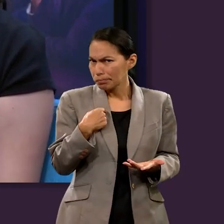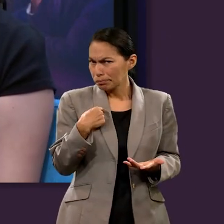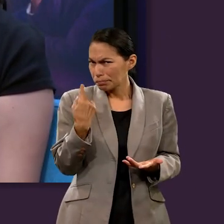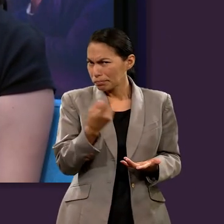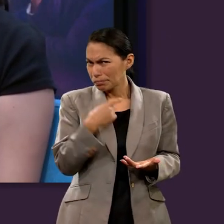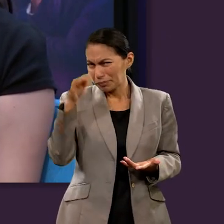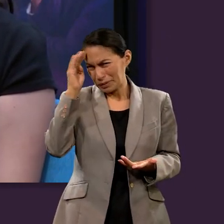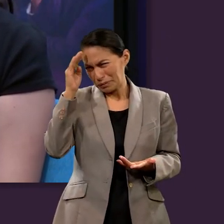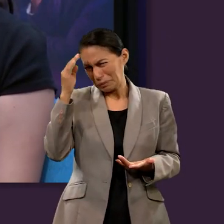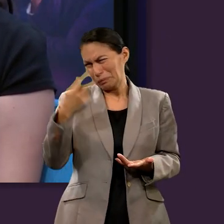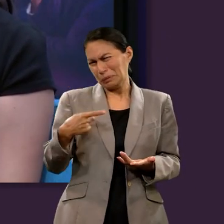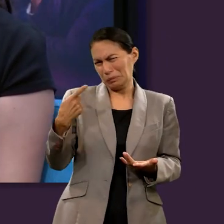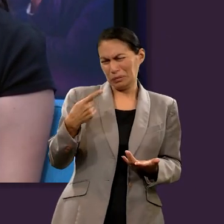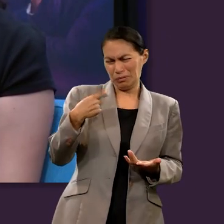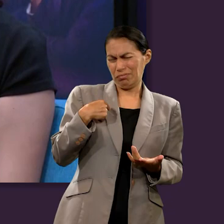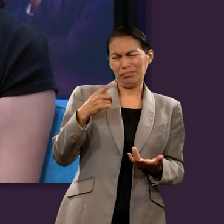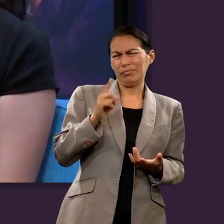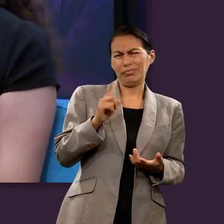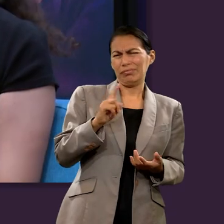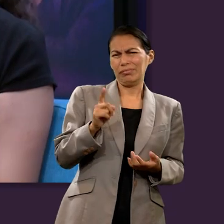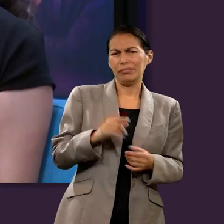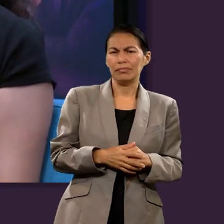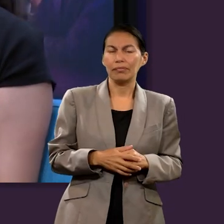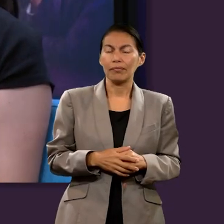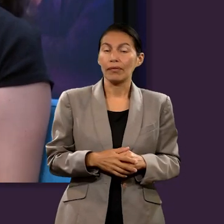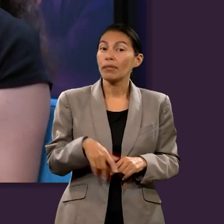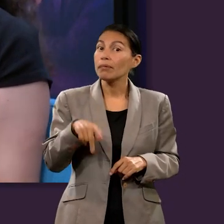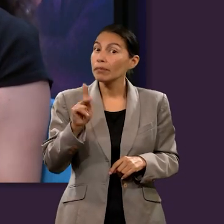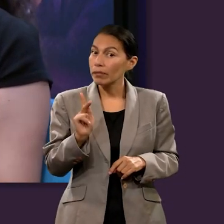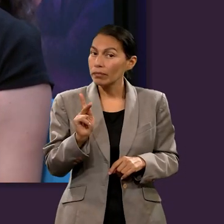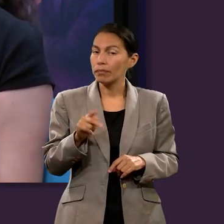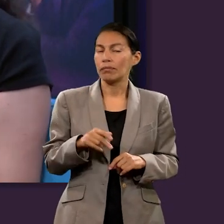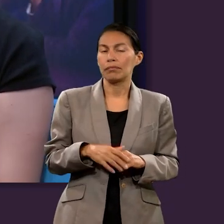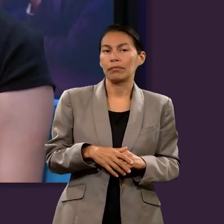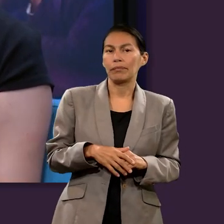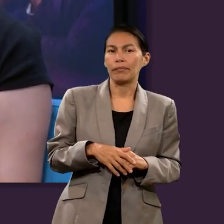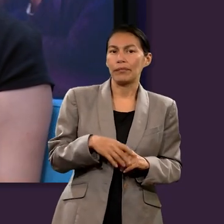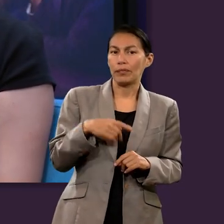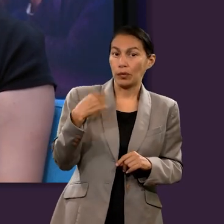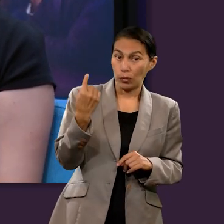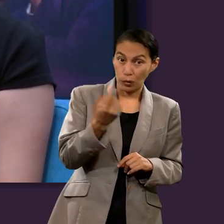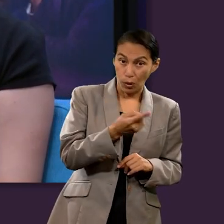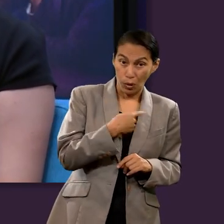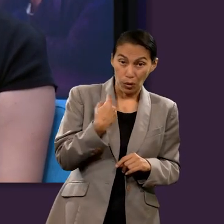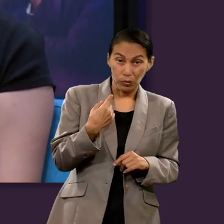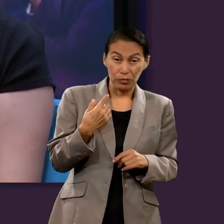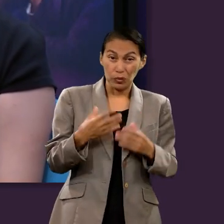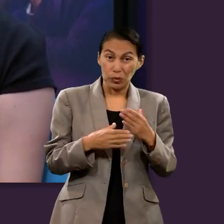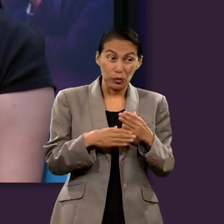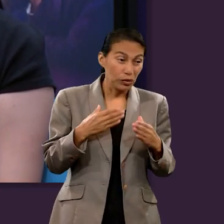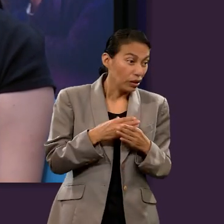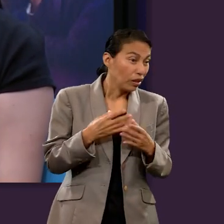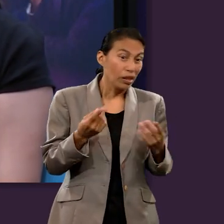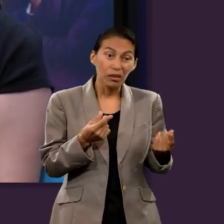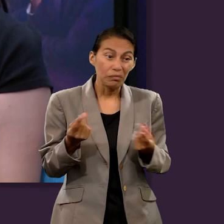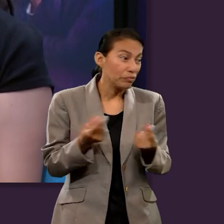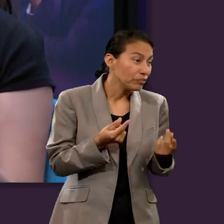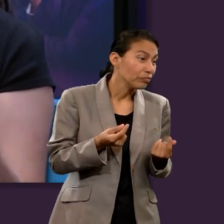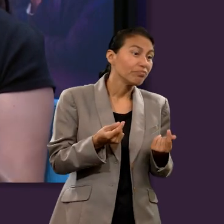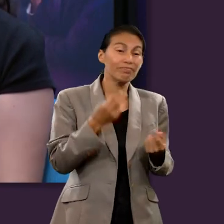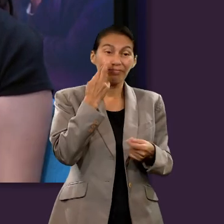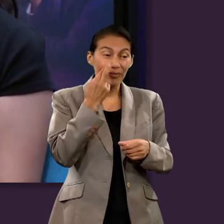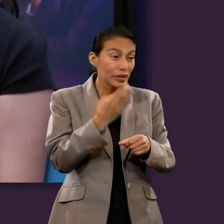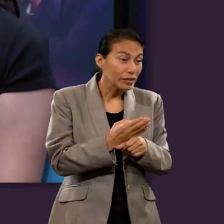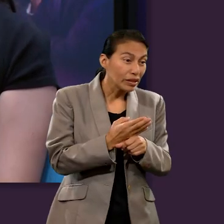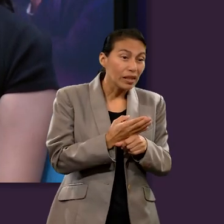matarnos entonces podríamos pensar no esa pregunta no nos no aplica para mí sin embargo todos